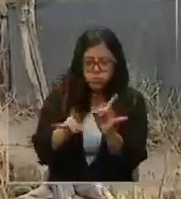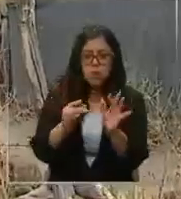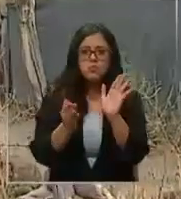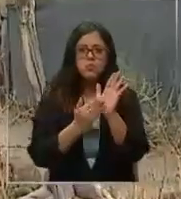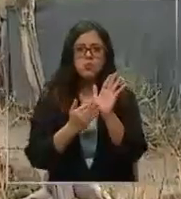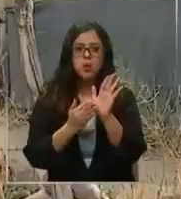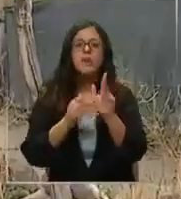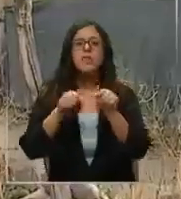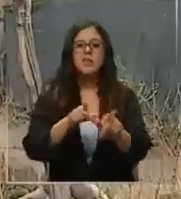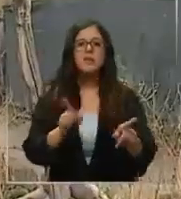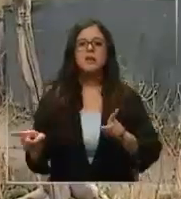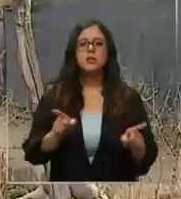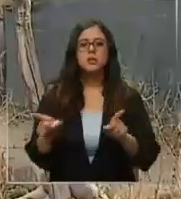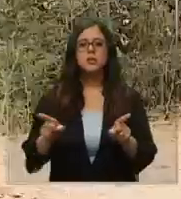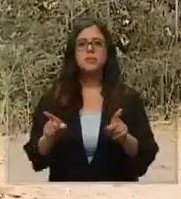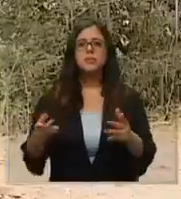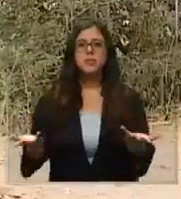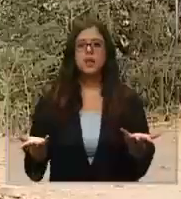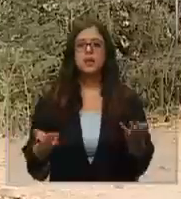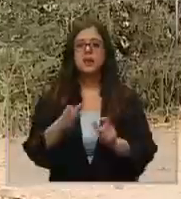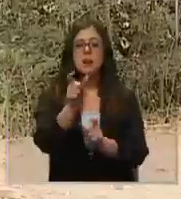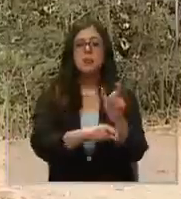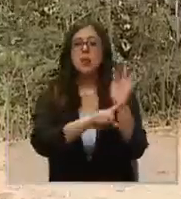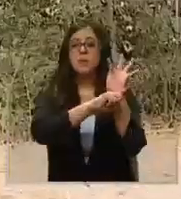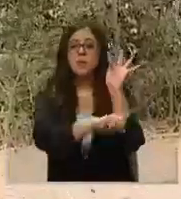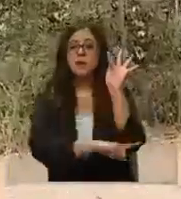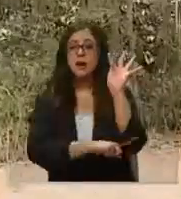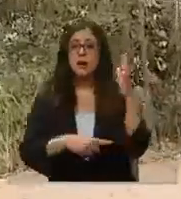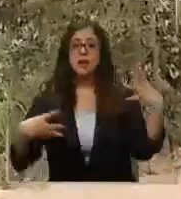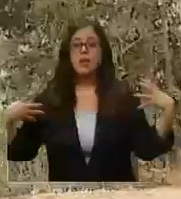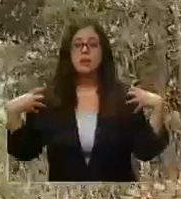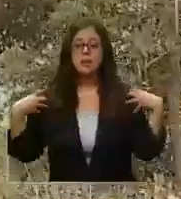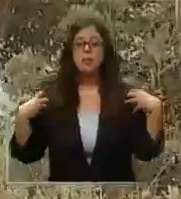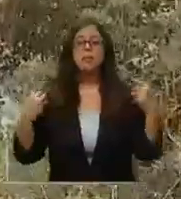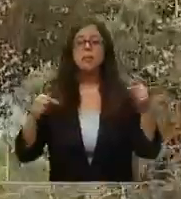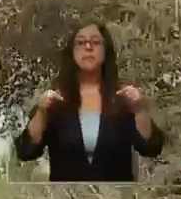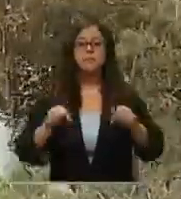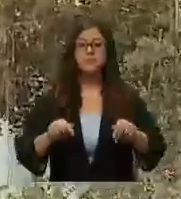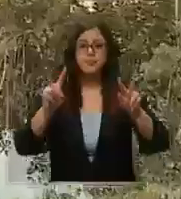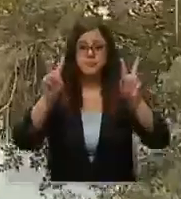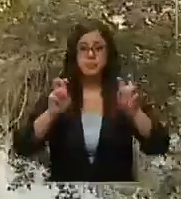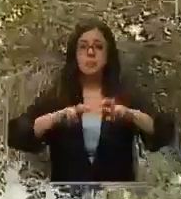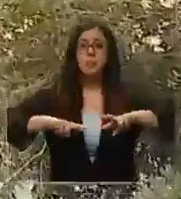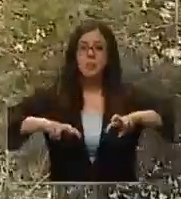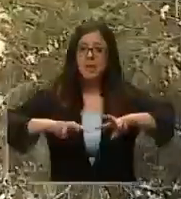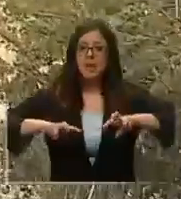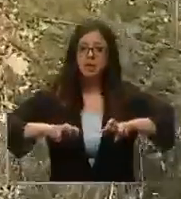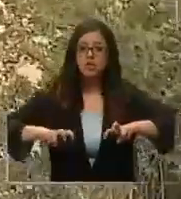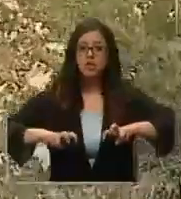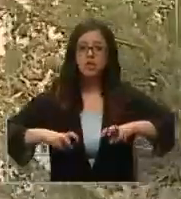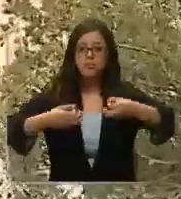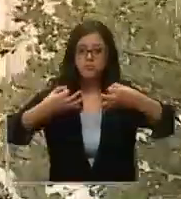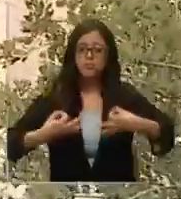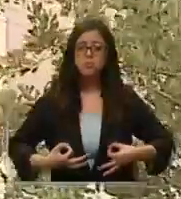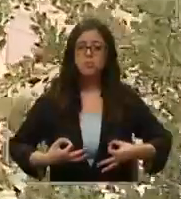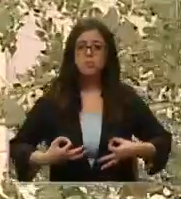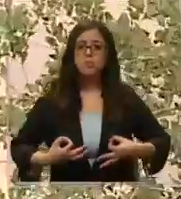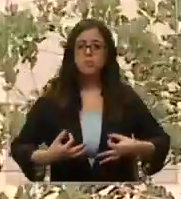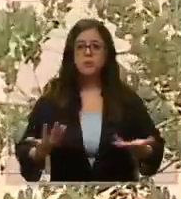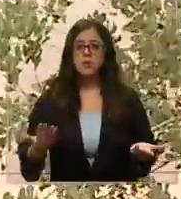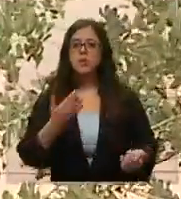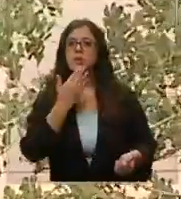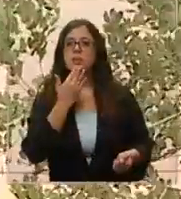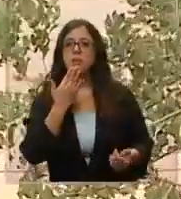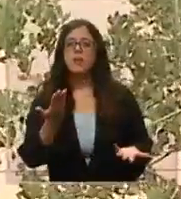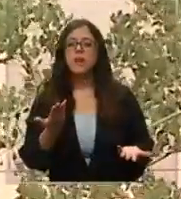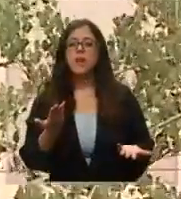motivo por el cual se coordina a través de los fiscales respectivos, la diligencia investigativa e indagatoria correspondiente, como también